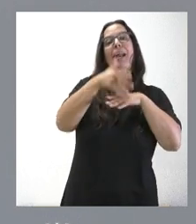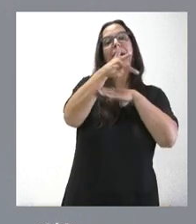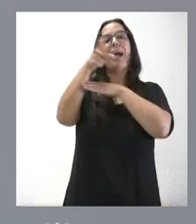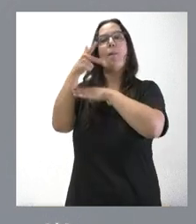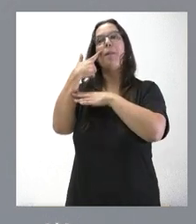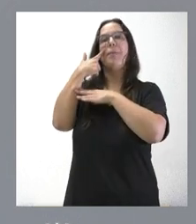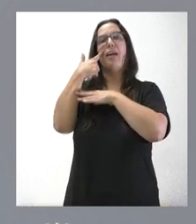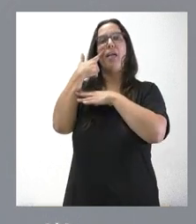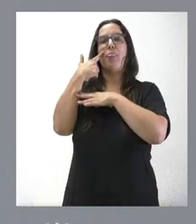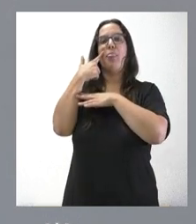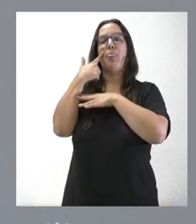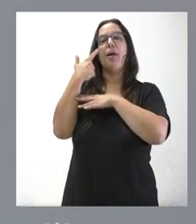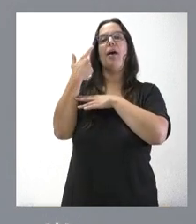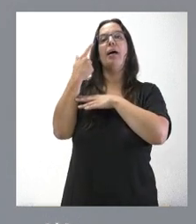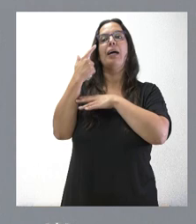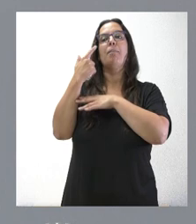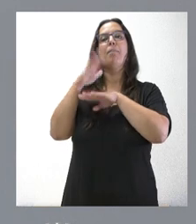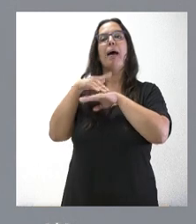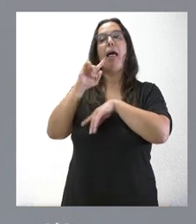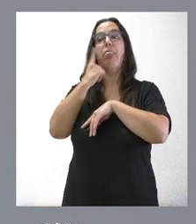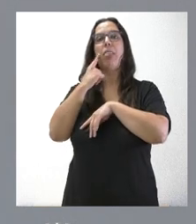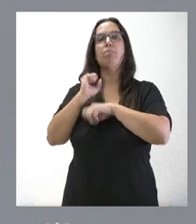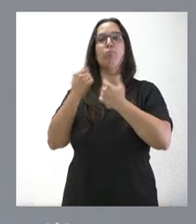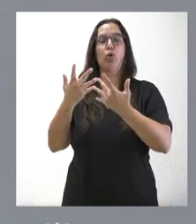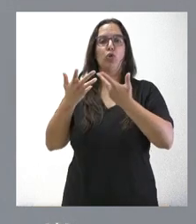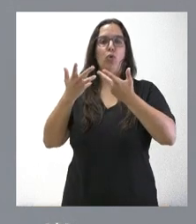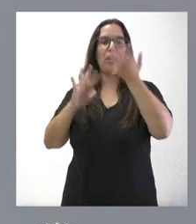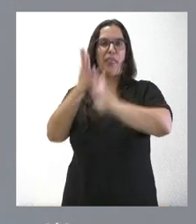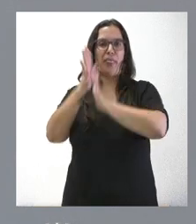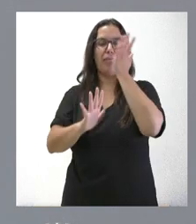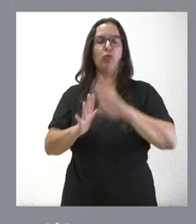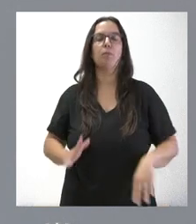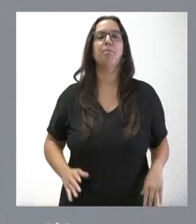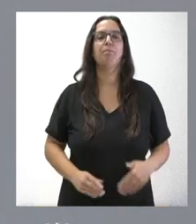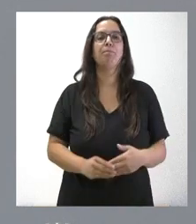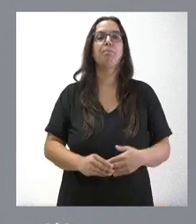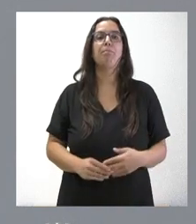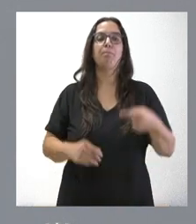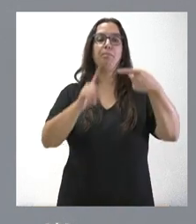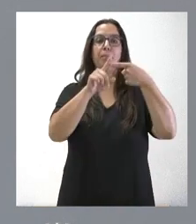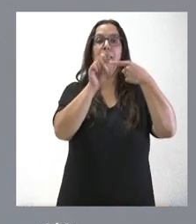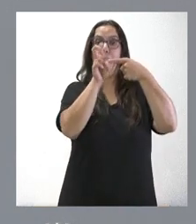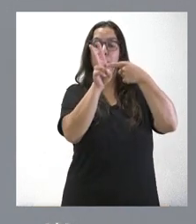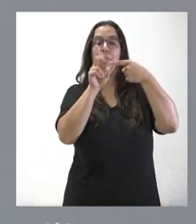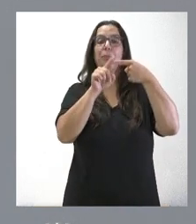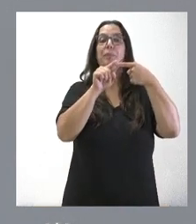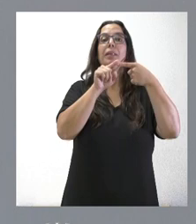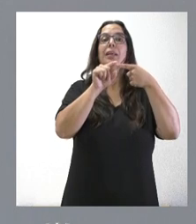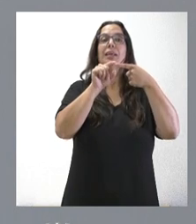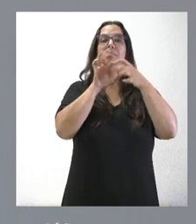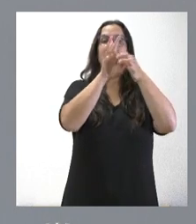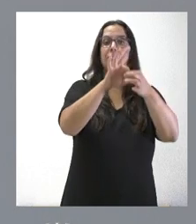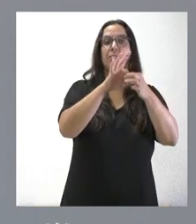videovigilancia de incendios. En lo que respecta al primer asunto, en relación con las casas del parque, los centros